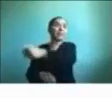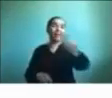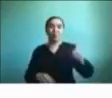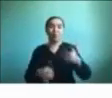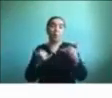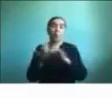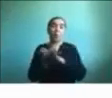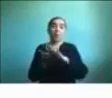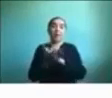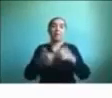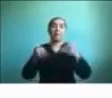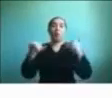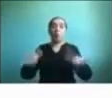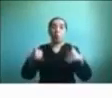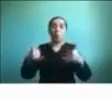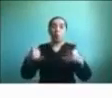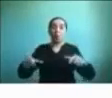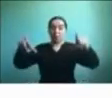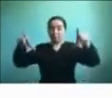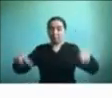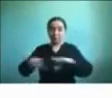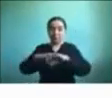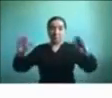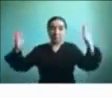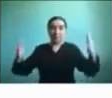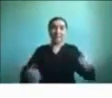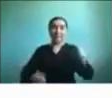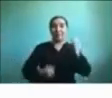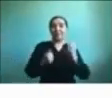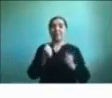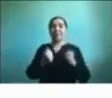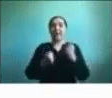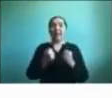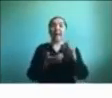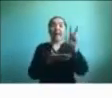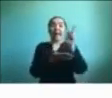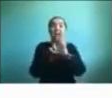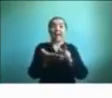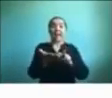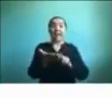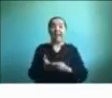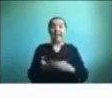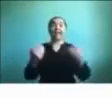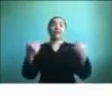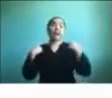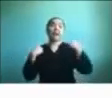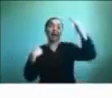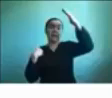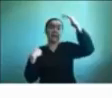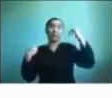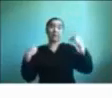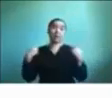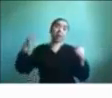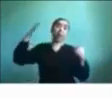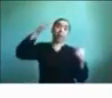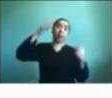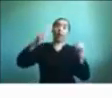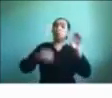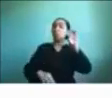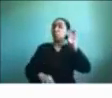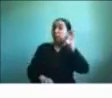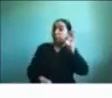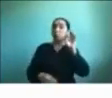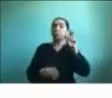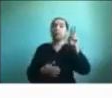jugar juegos de mesa bailar leer hacer ejercicio pintar escuchar música cómo se pueden